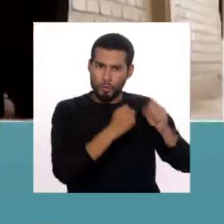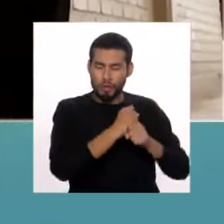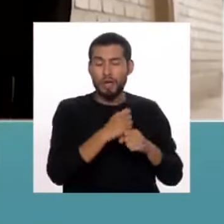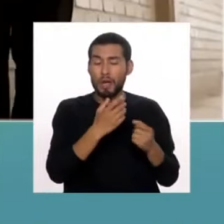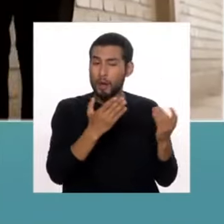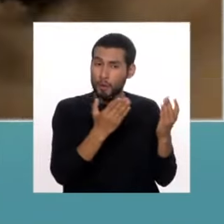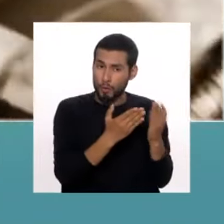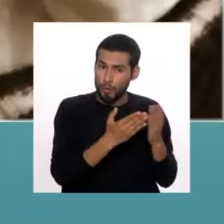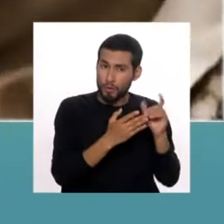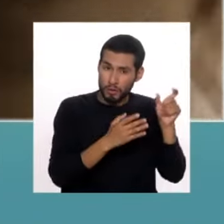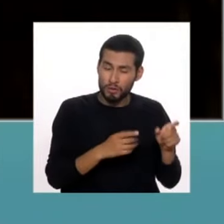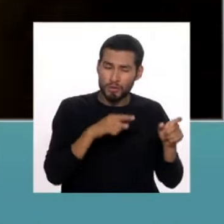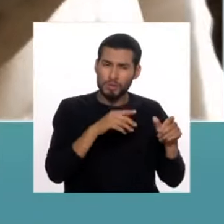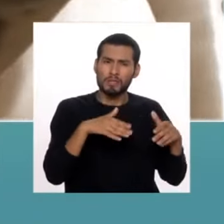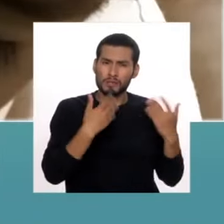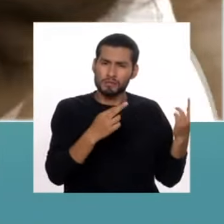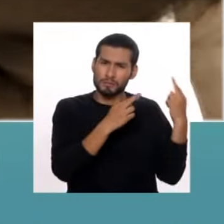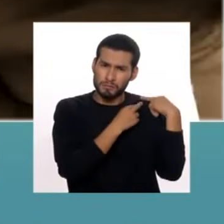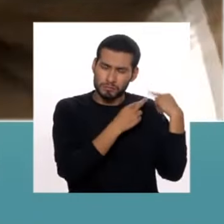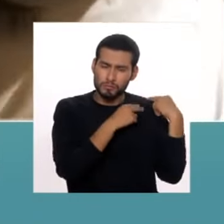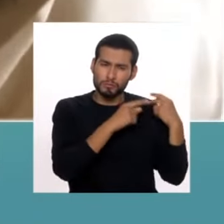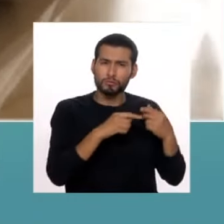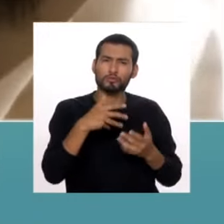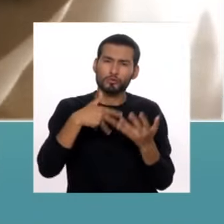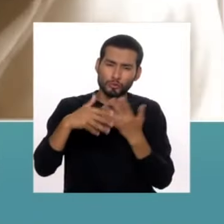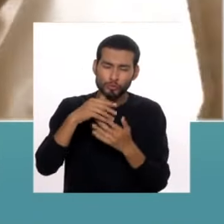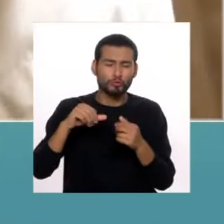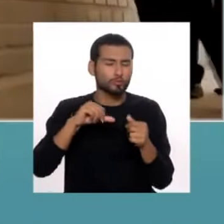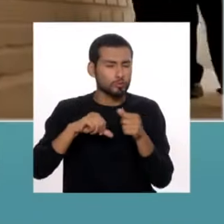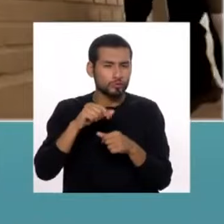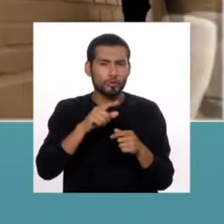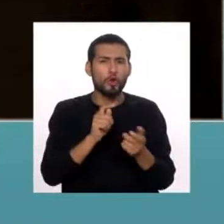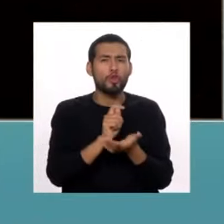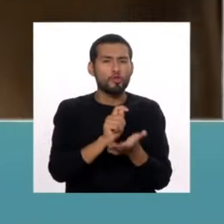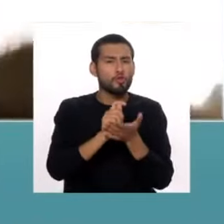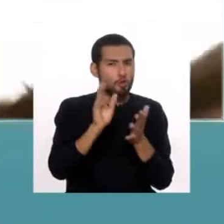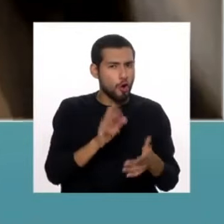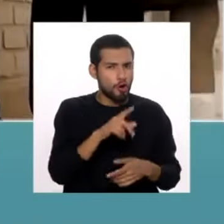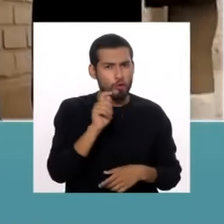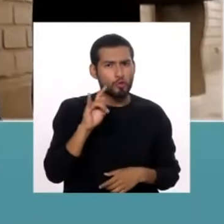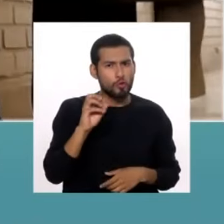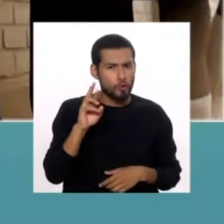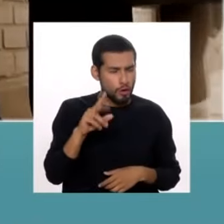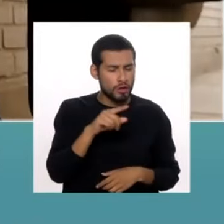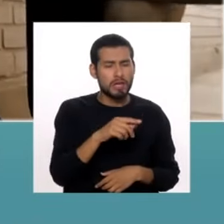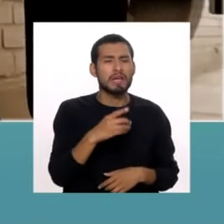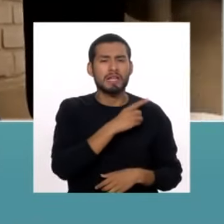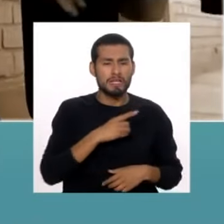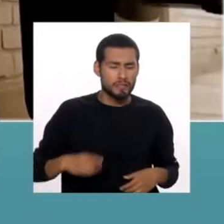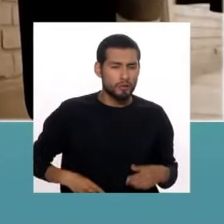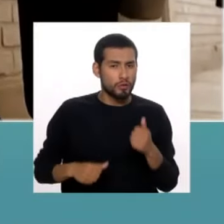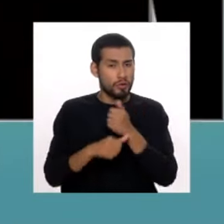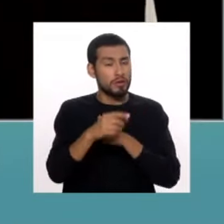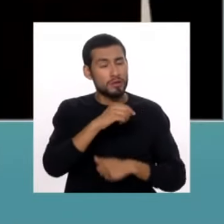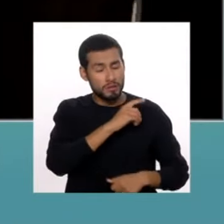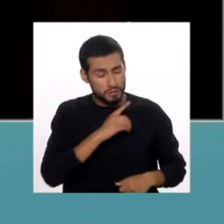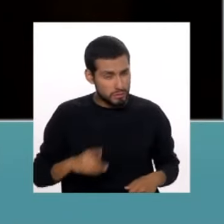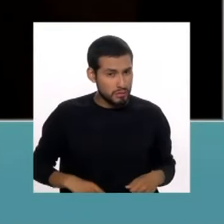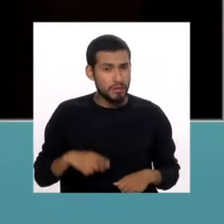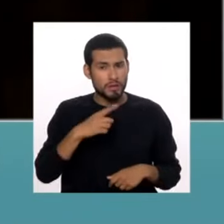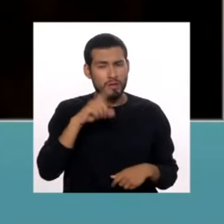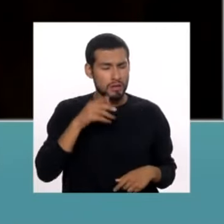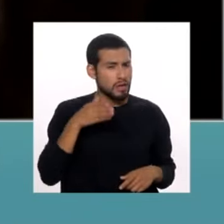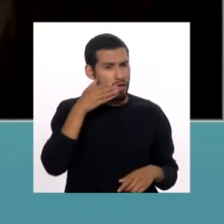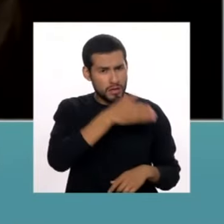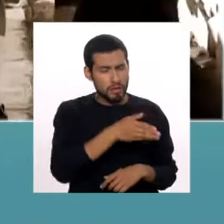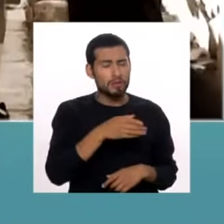la escuela. En la escuela hay un responsable de convivencia escolar, hay un tutor, ¿cierto? Están los directores, los subdirectores. Entonces, a ellos también